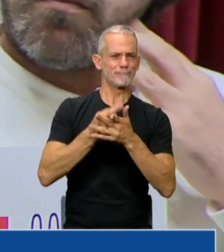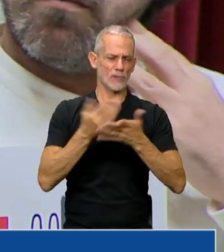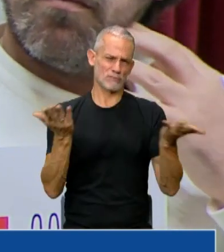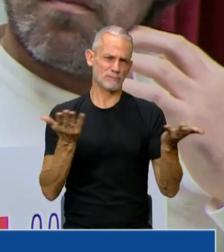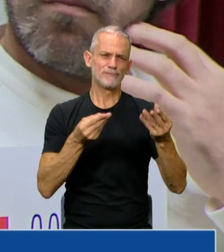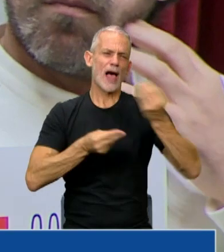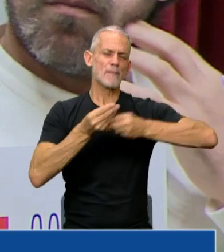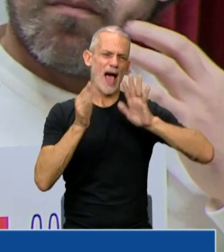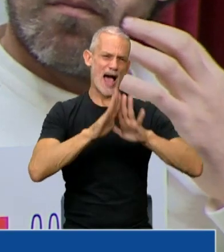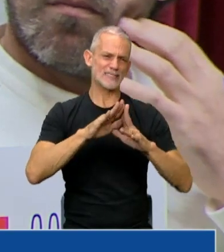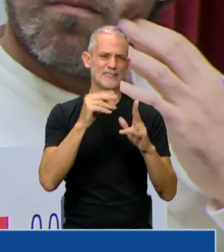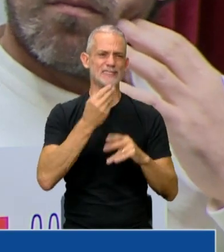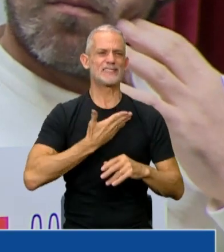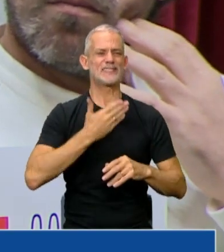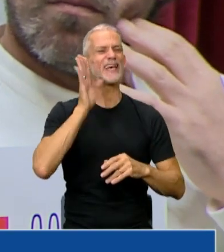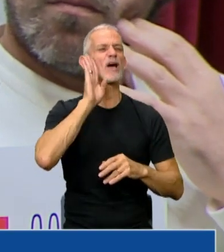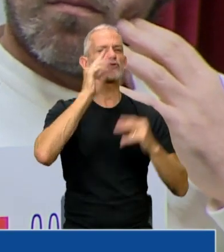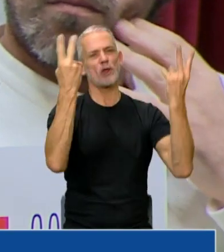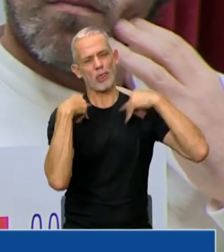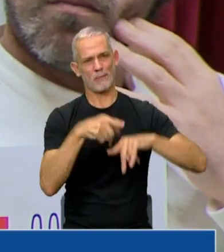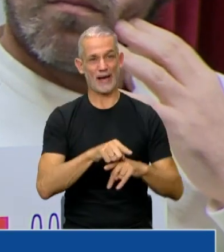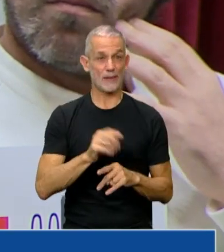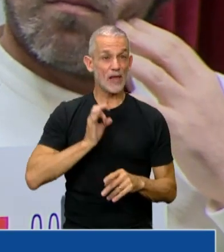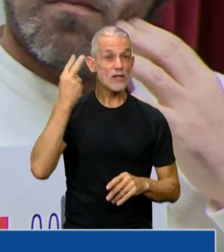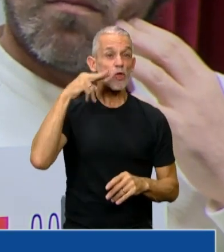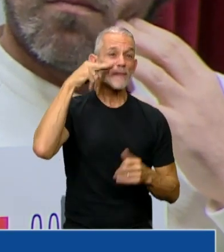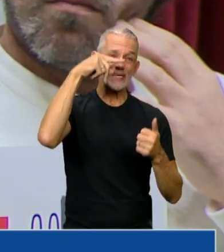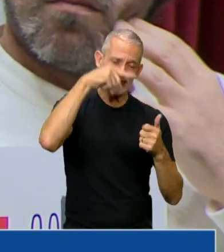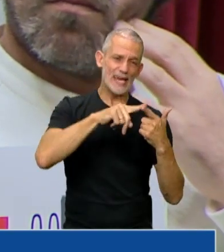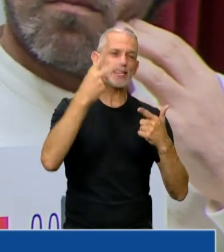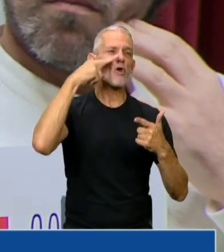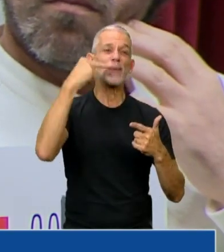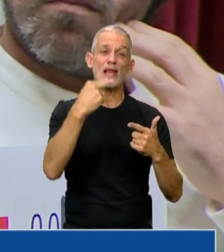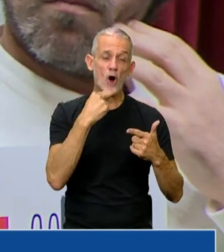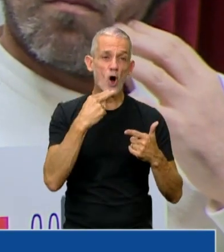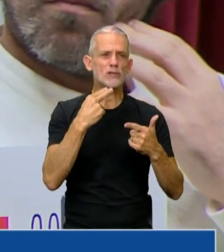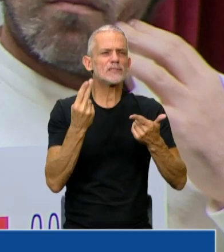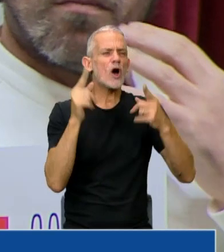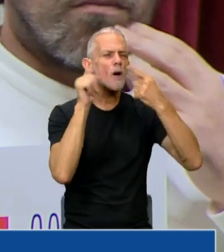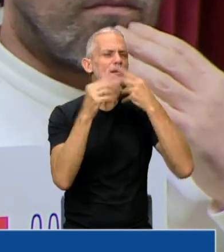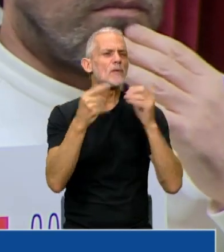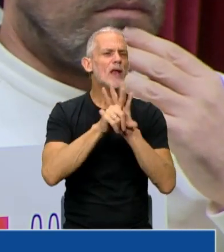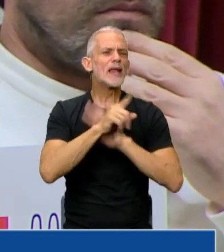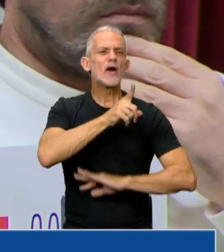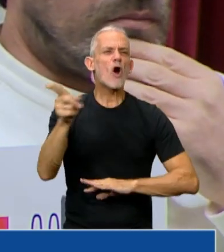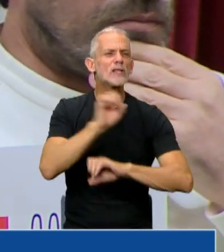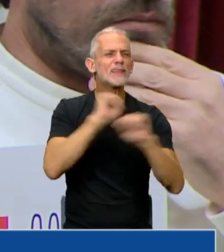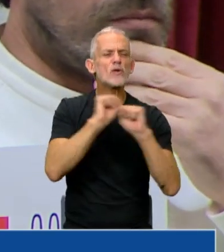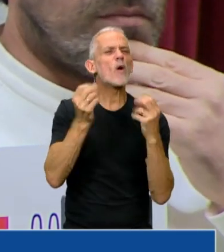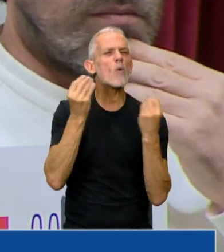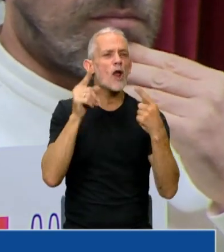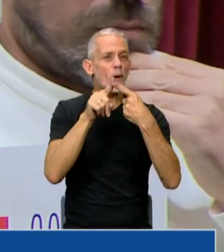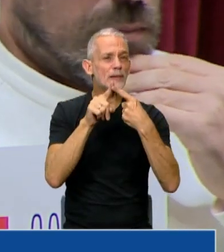y una administración colonial total. Ya denunciamos en 2007, en 2011, que el único objetivo de la ley antiterrorista es